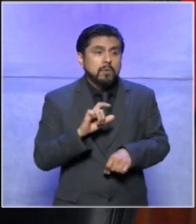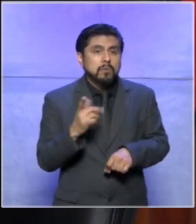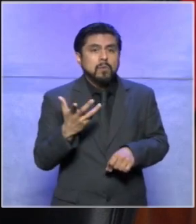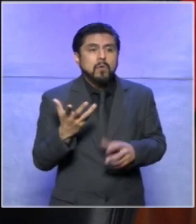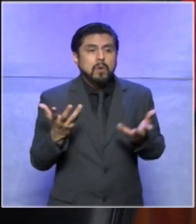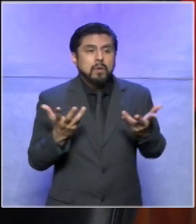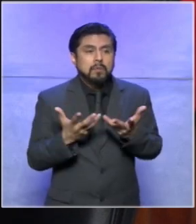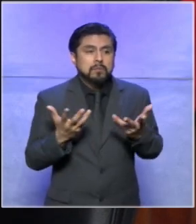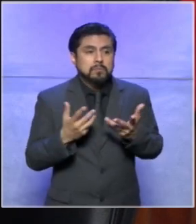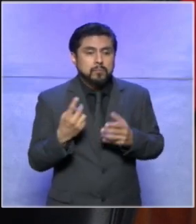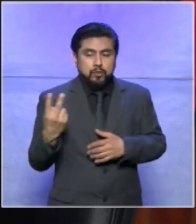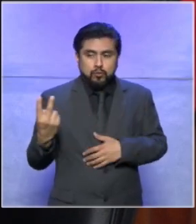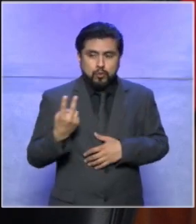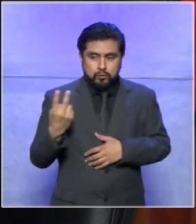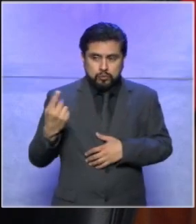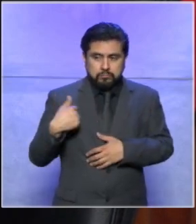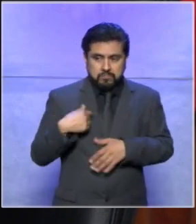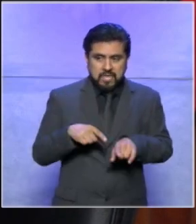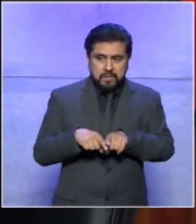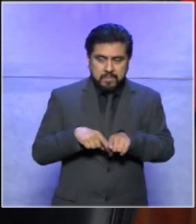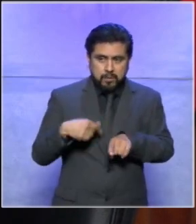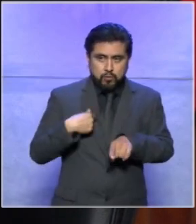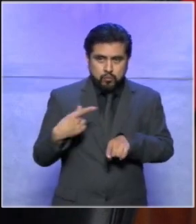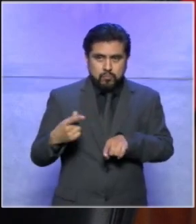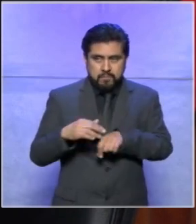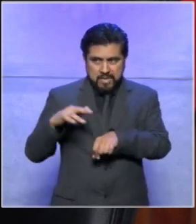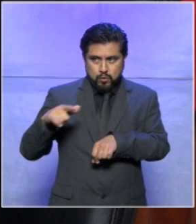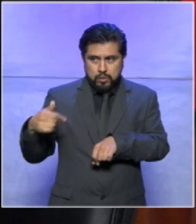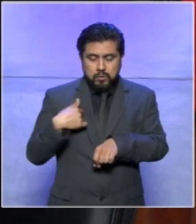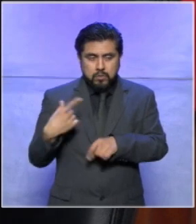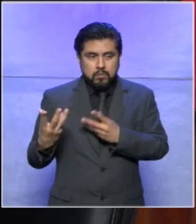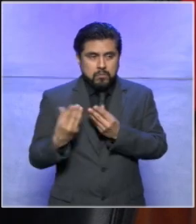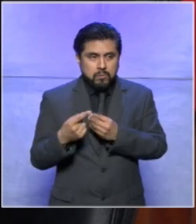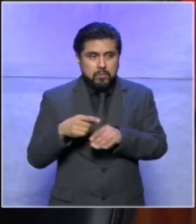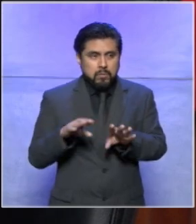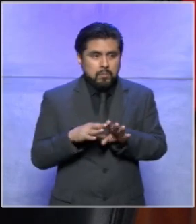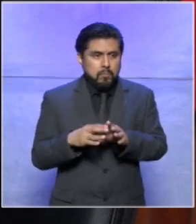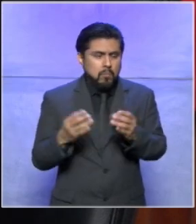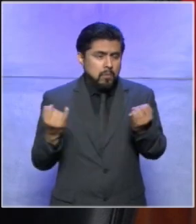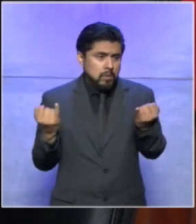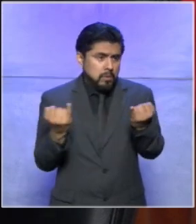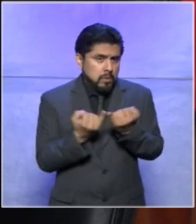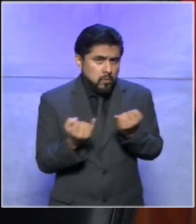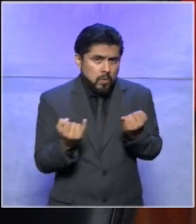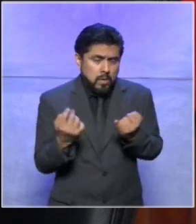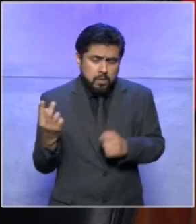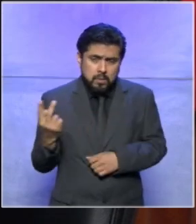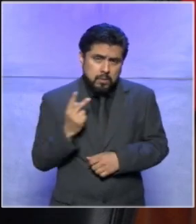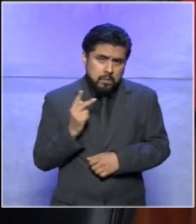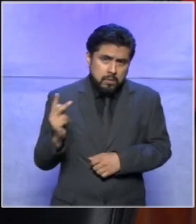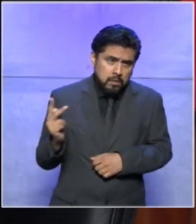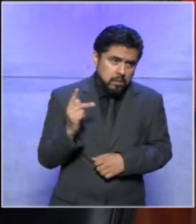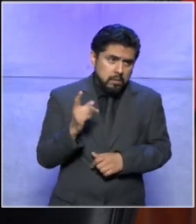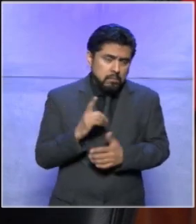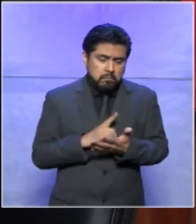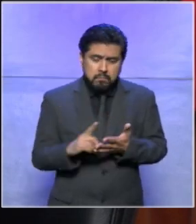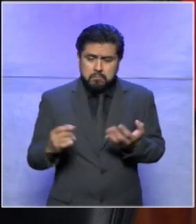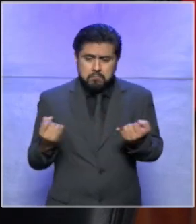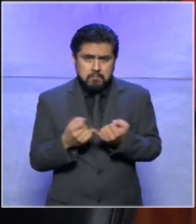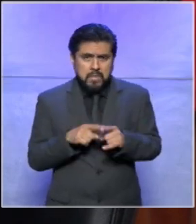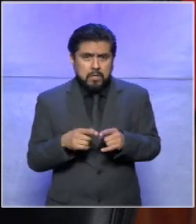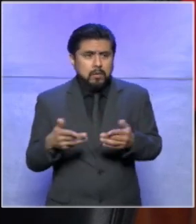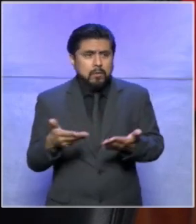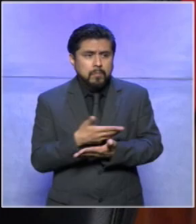hacer nosotros dos juntos este esa combinación que podemos ser igual entre los entre nosotros logramos una